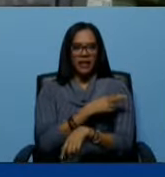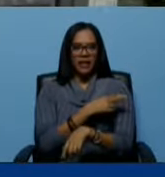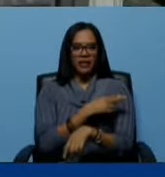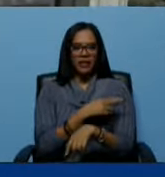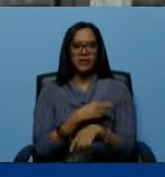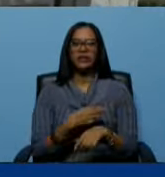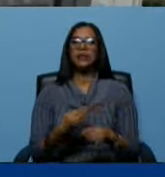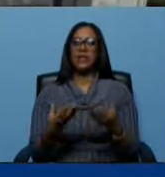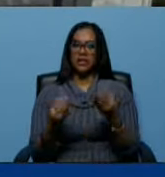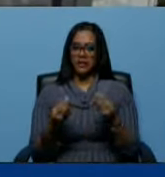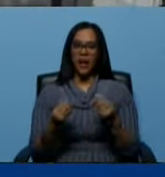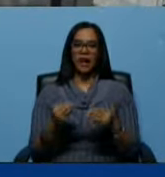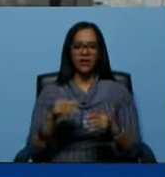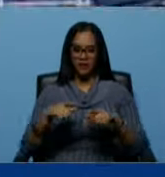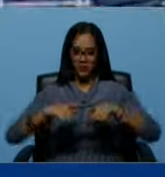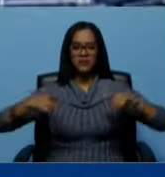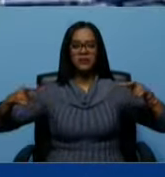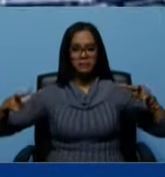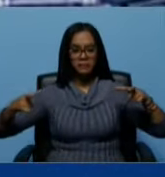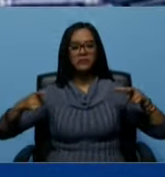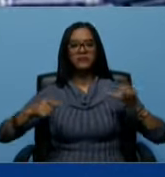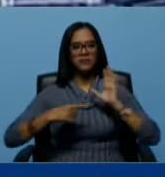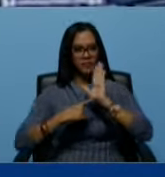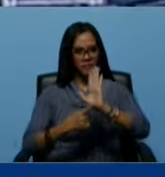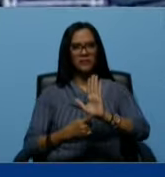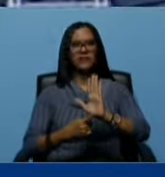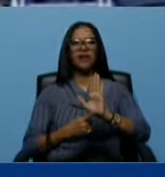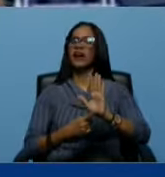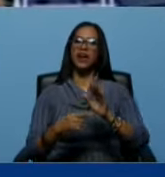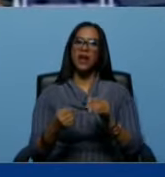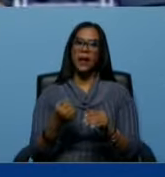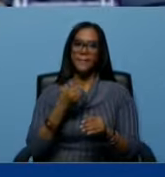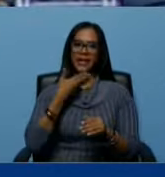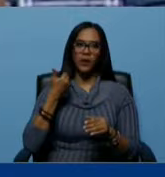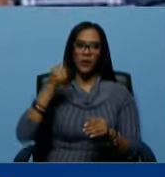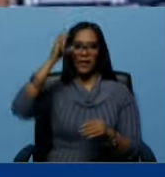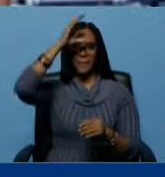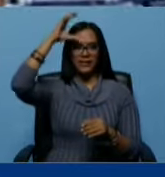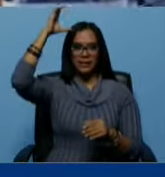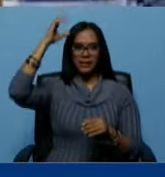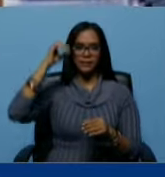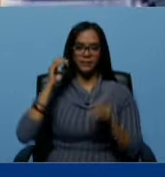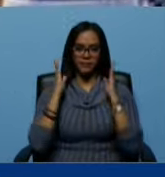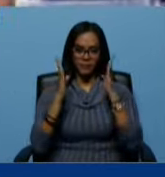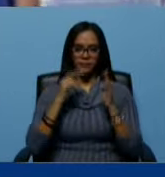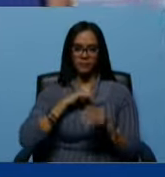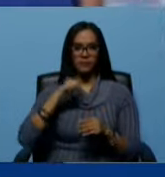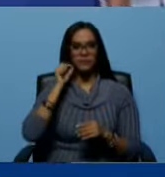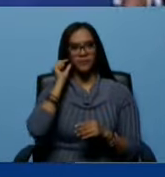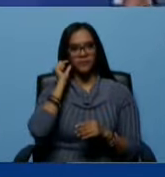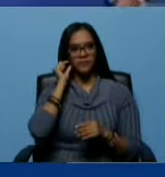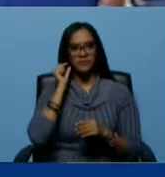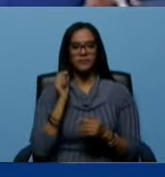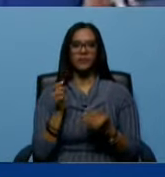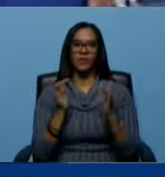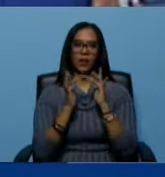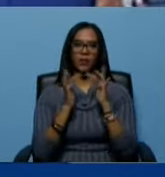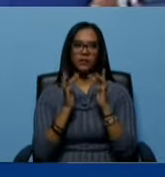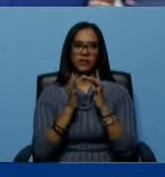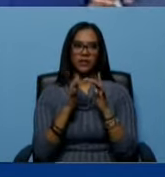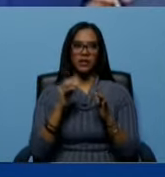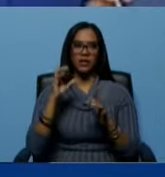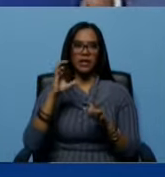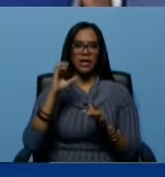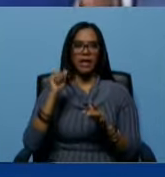complejidad, para poder garantizar la calidad de la atención a nuestras mujeres. Aquí le voy a dar el pase a la doctora Carmen